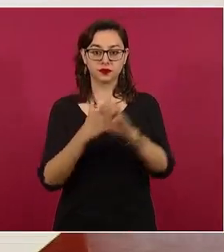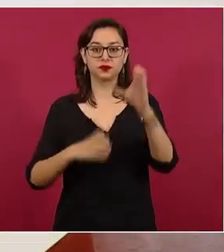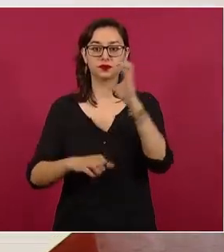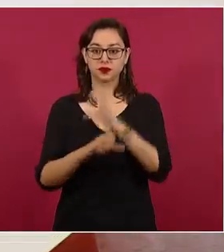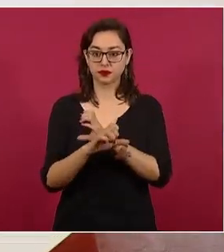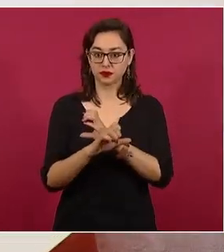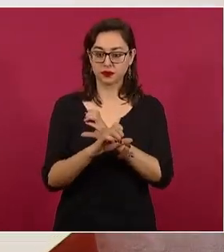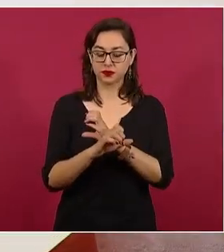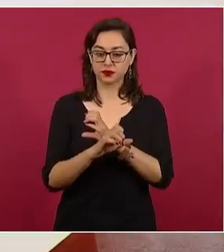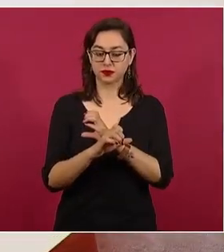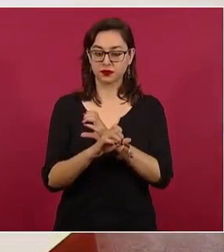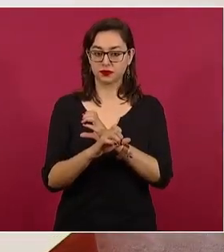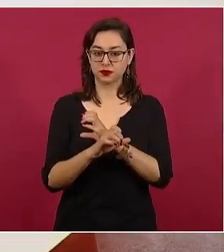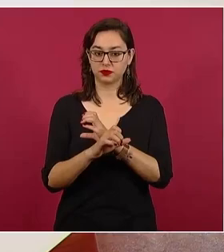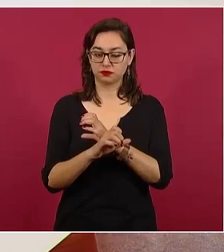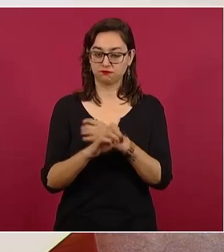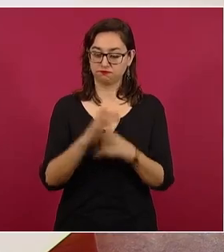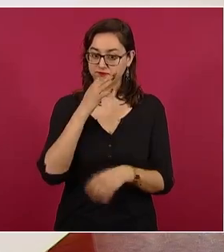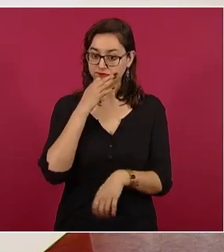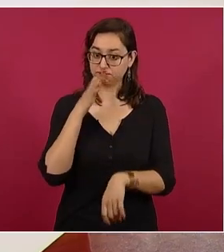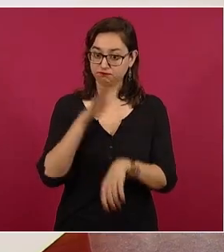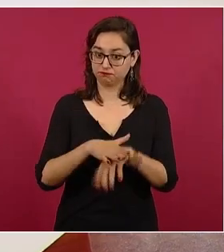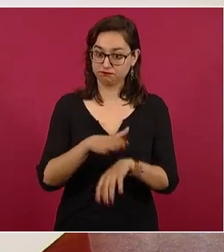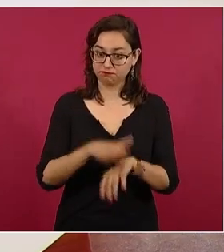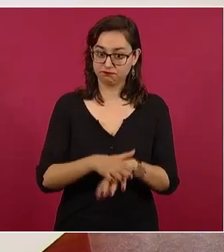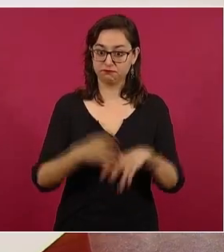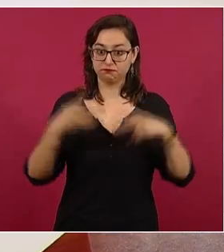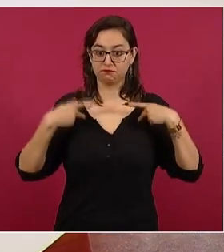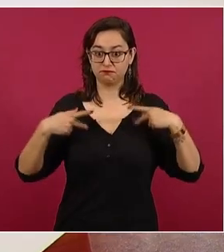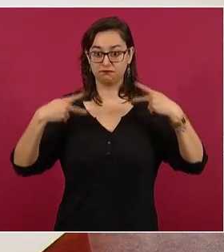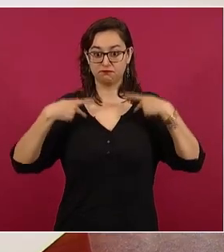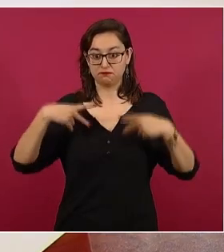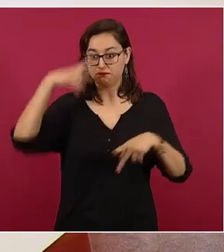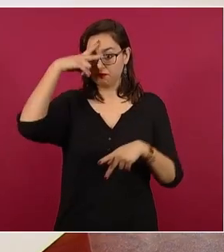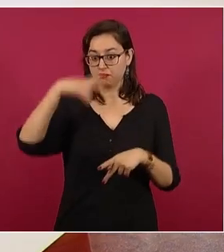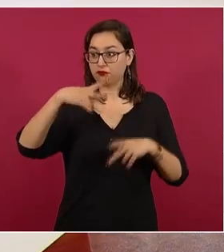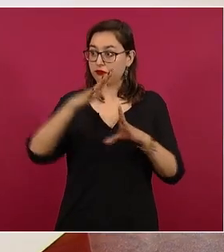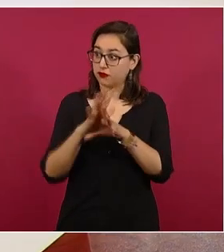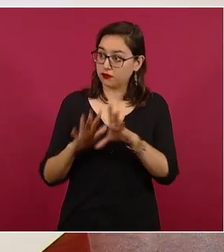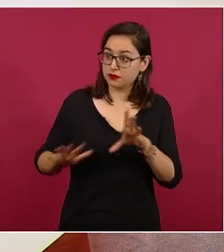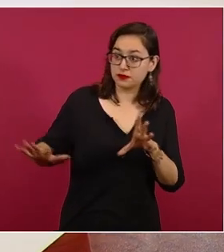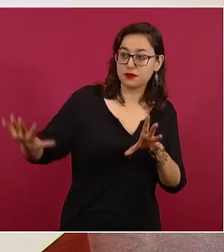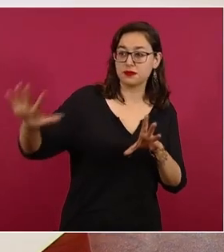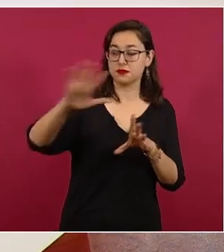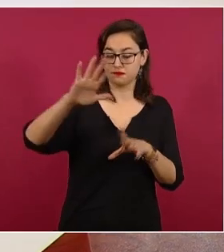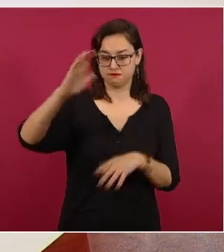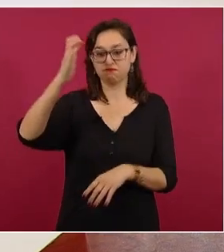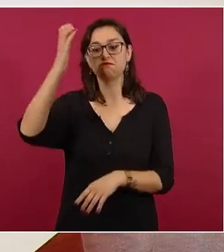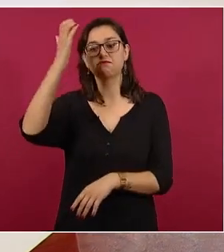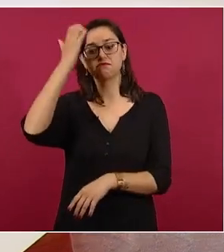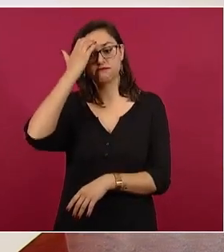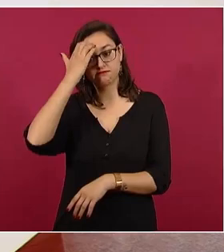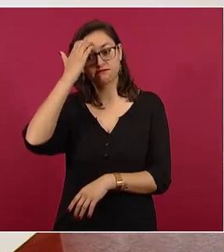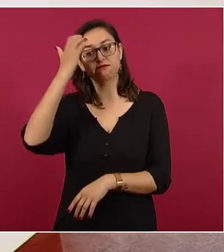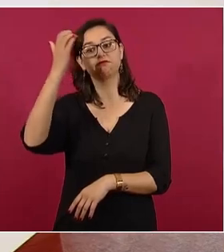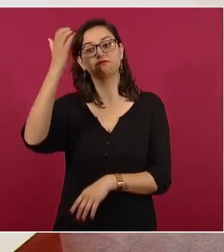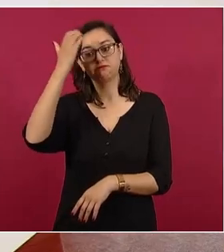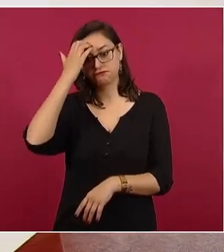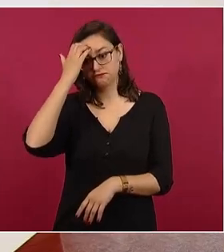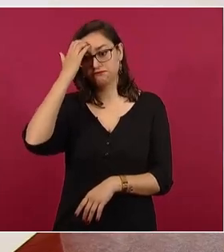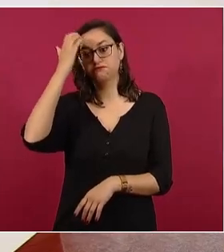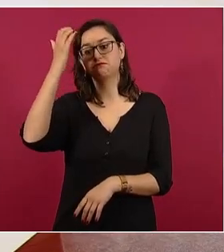conozco bastante al pueblo de México lo conozco mucho